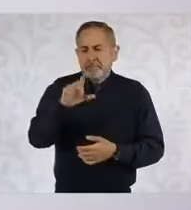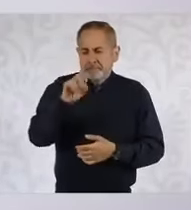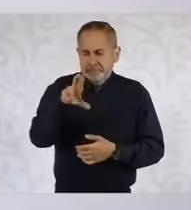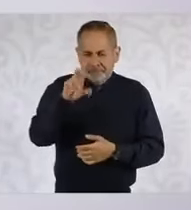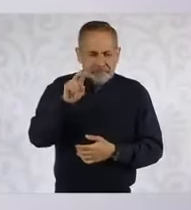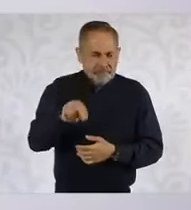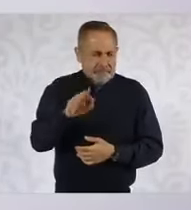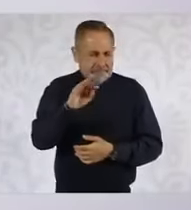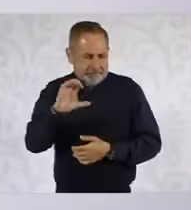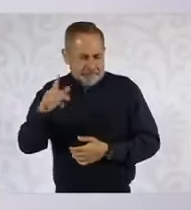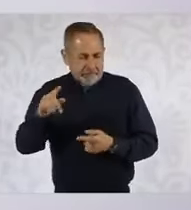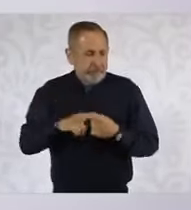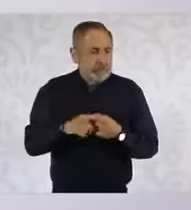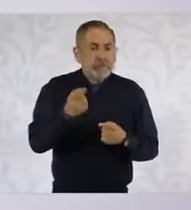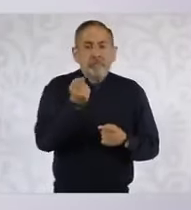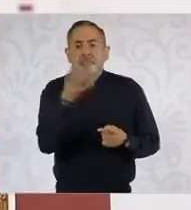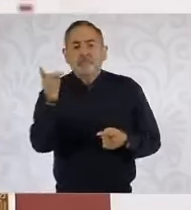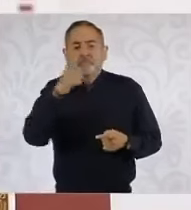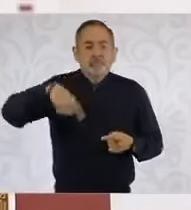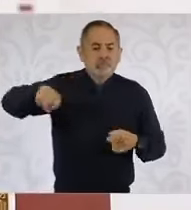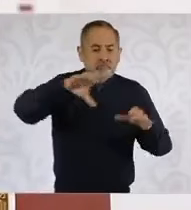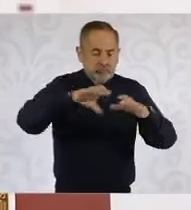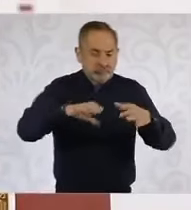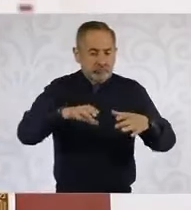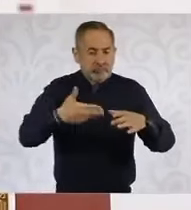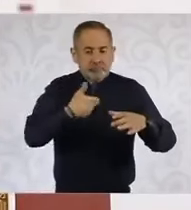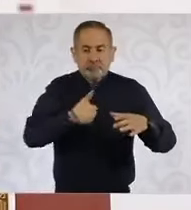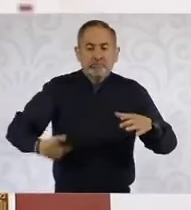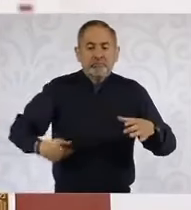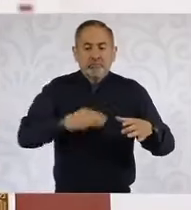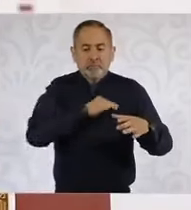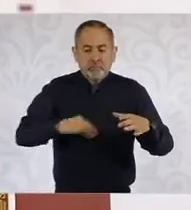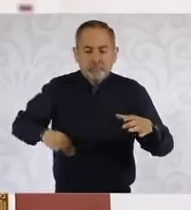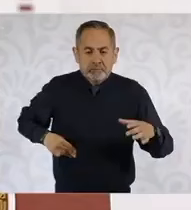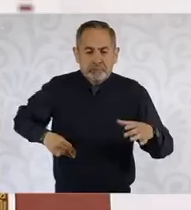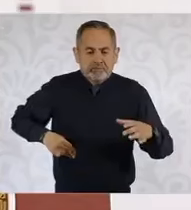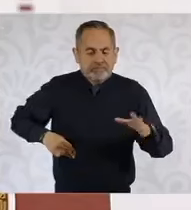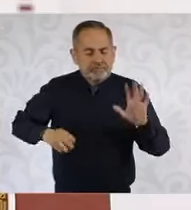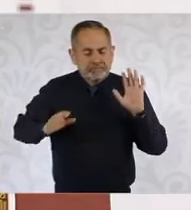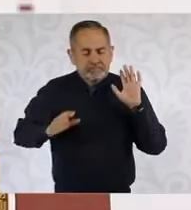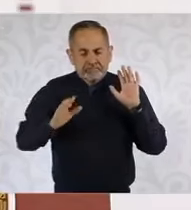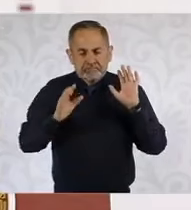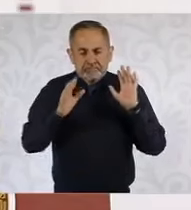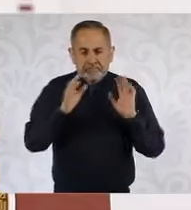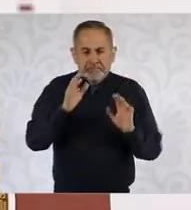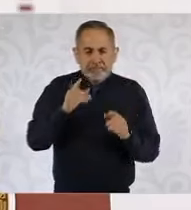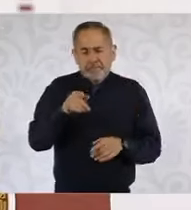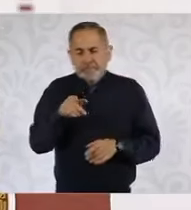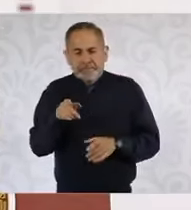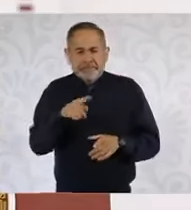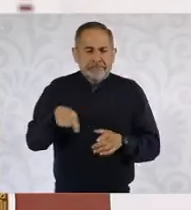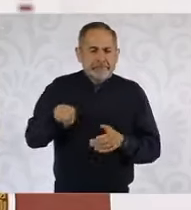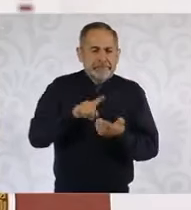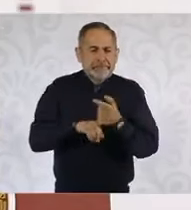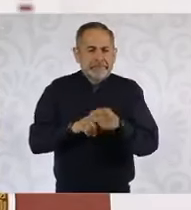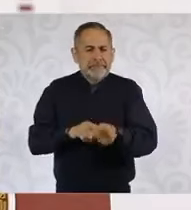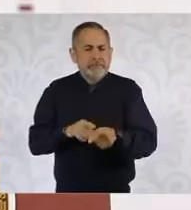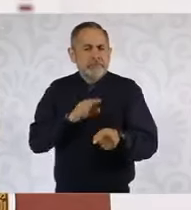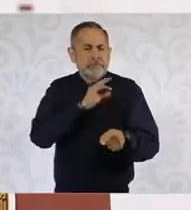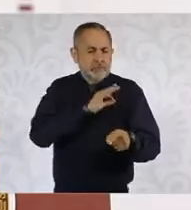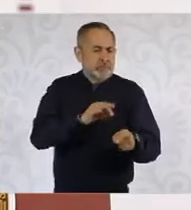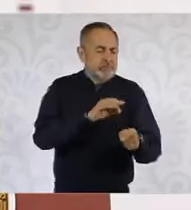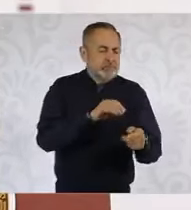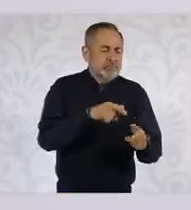reelegirse legisladores, presidentes municipales. Los únicos cargos que hoy no tienen reelección es